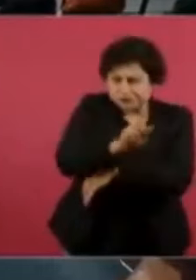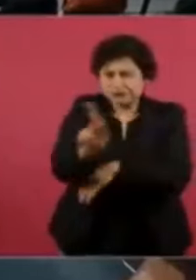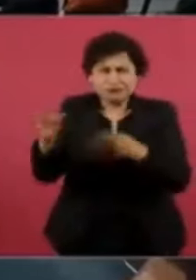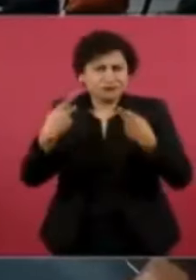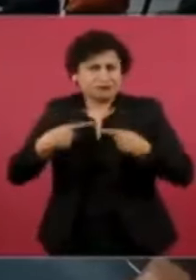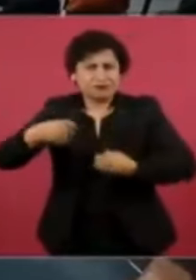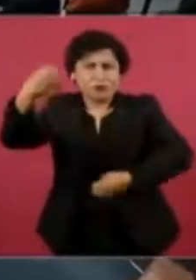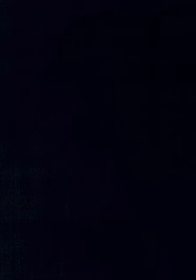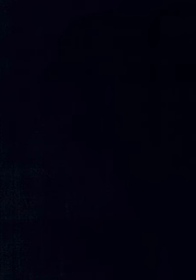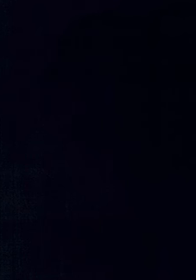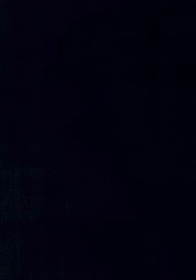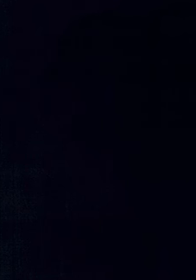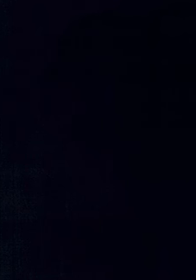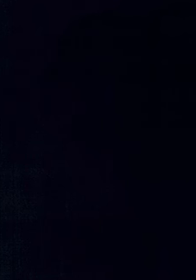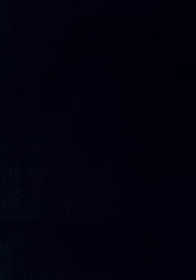dominado